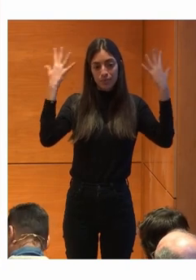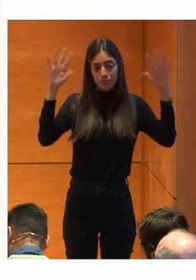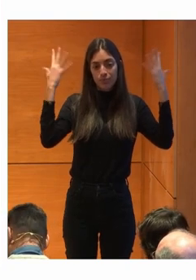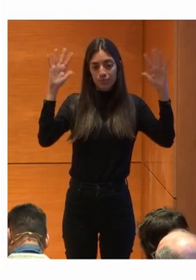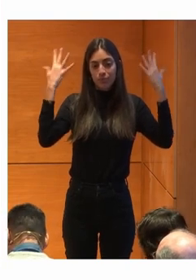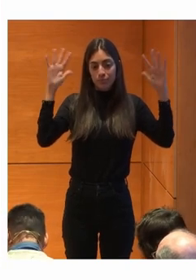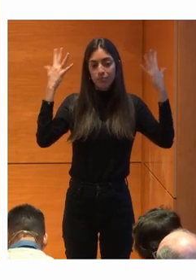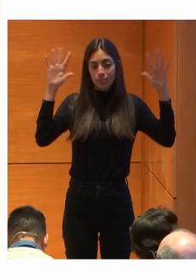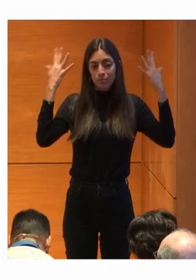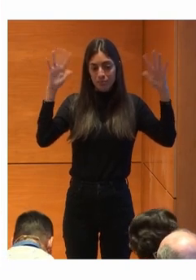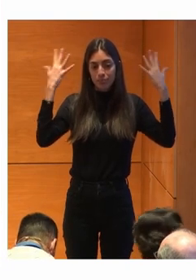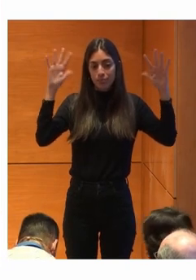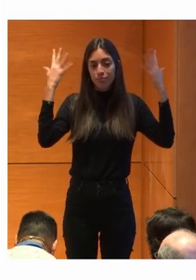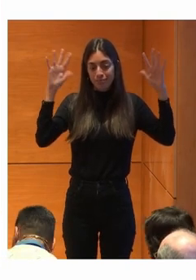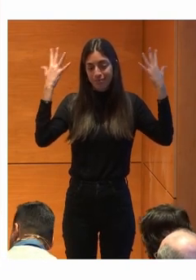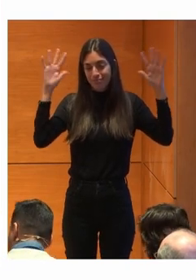Bueno